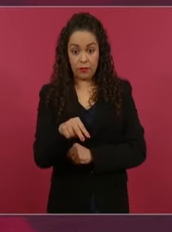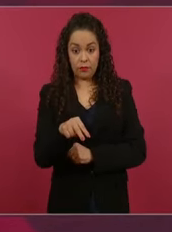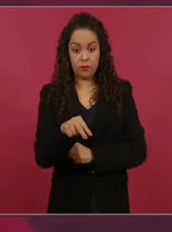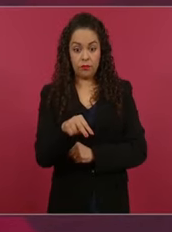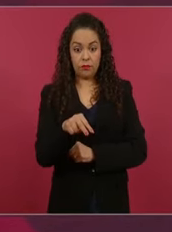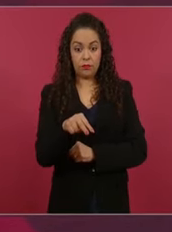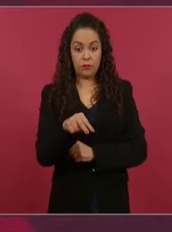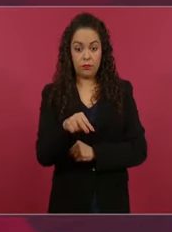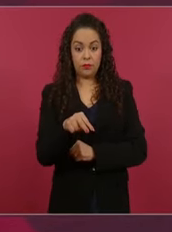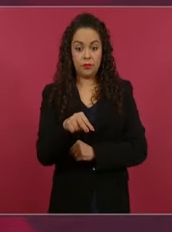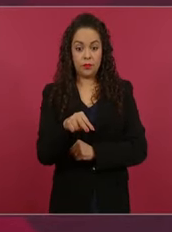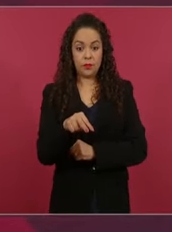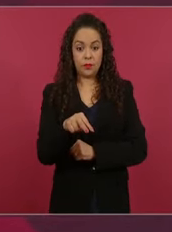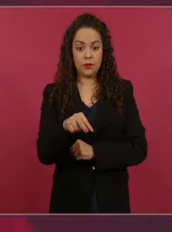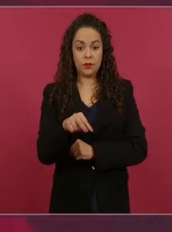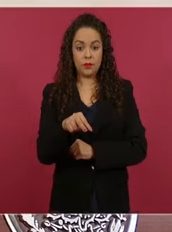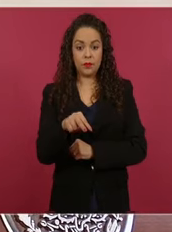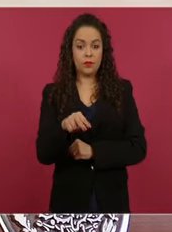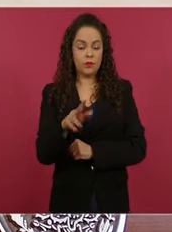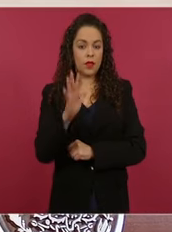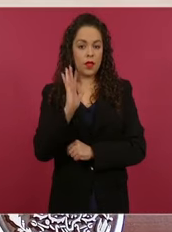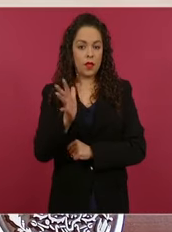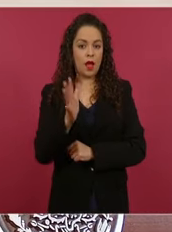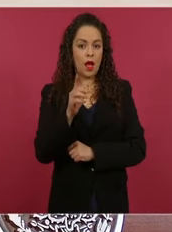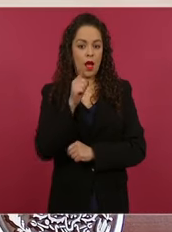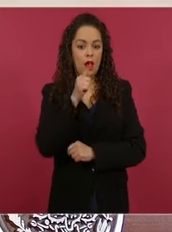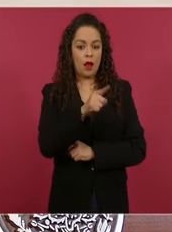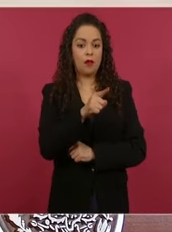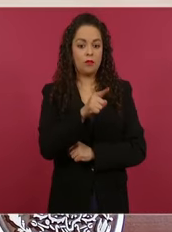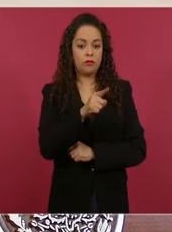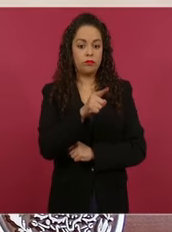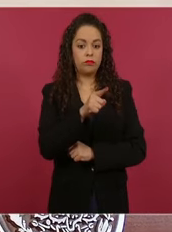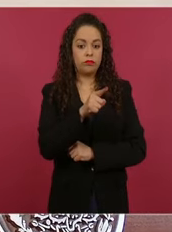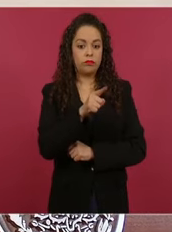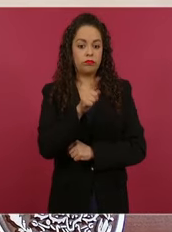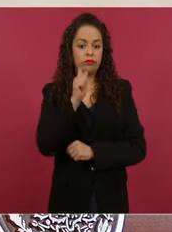turísticos, fundamentalmente religiosos.